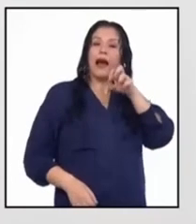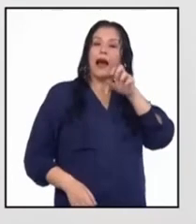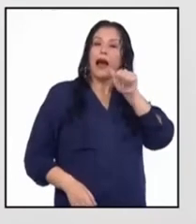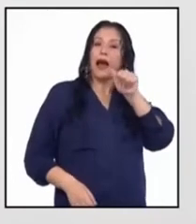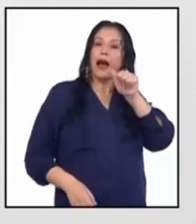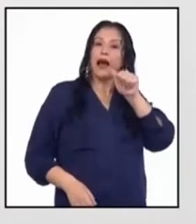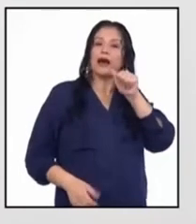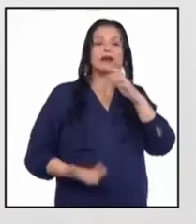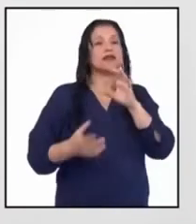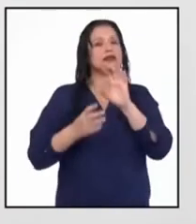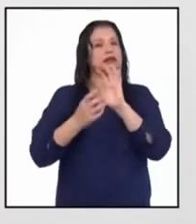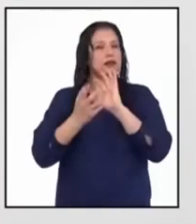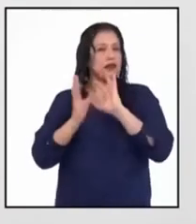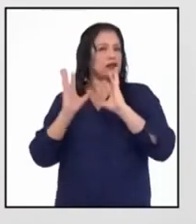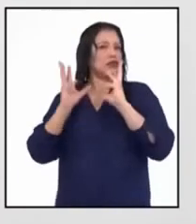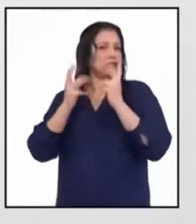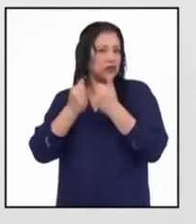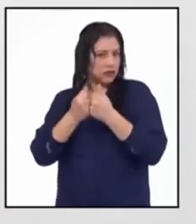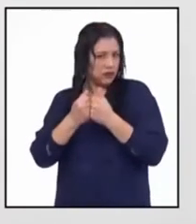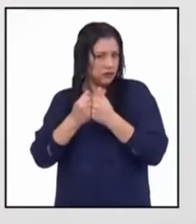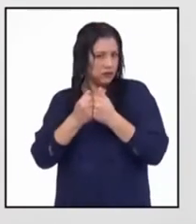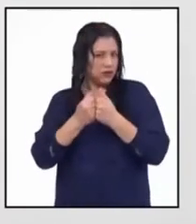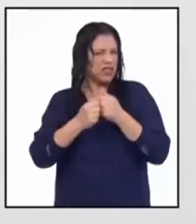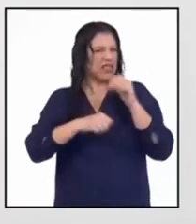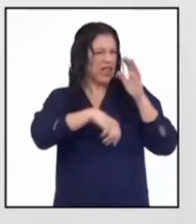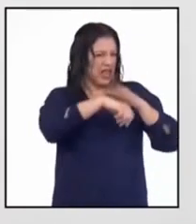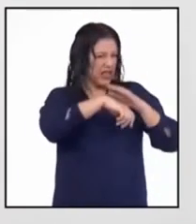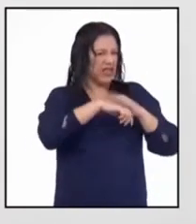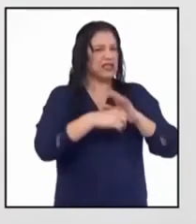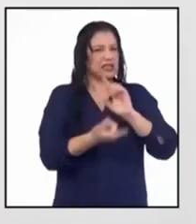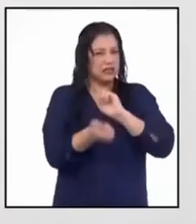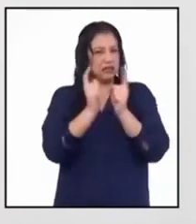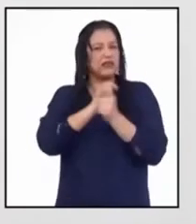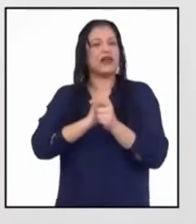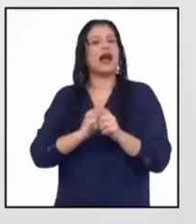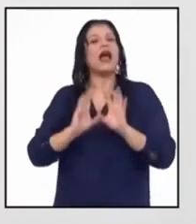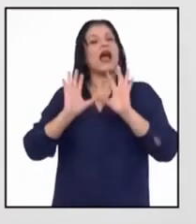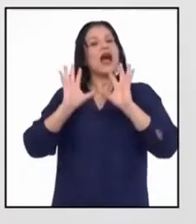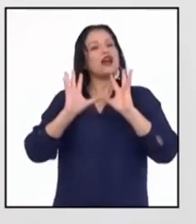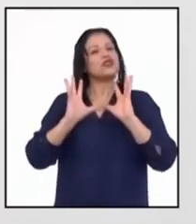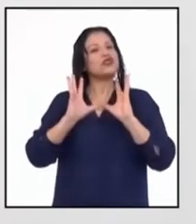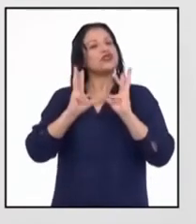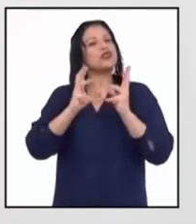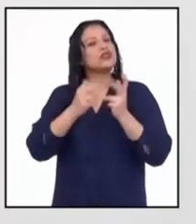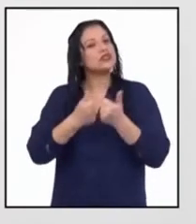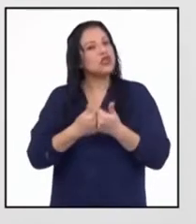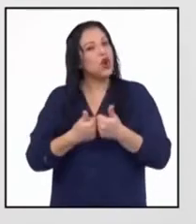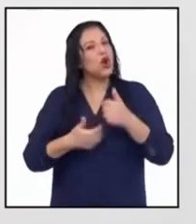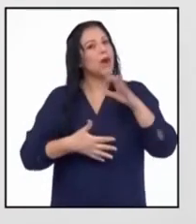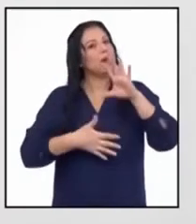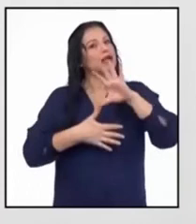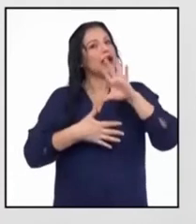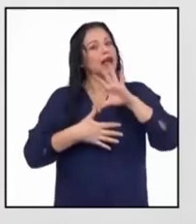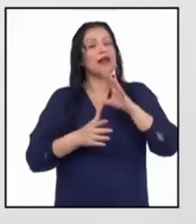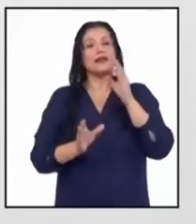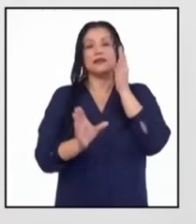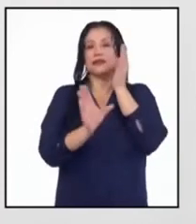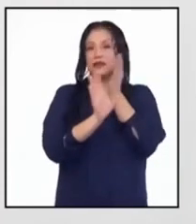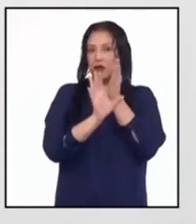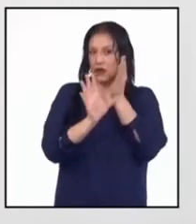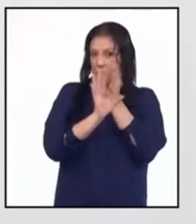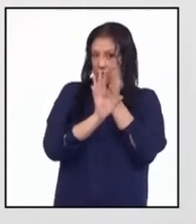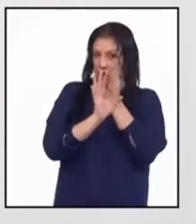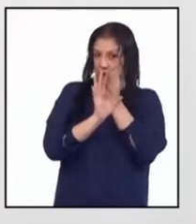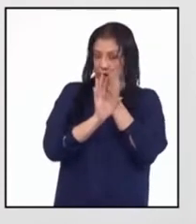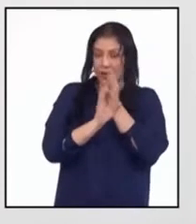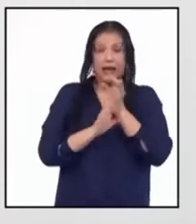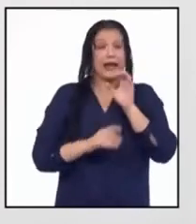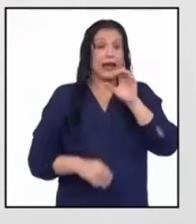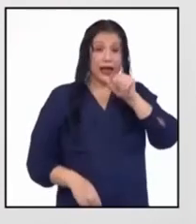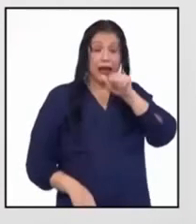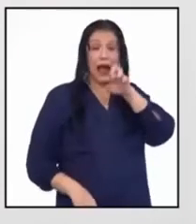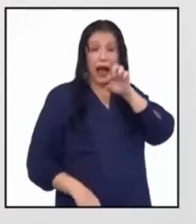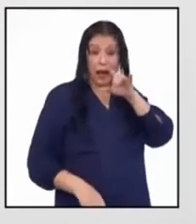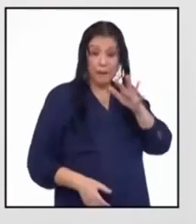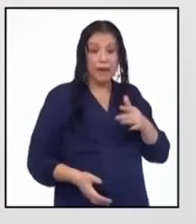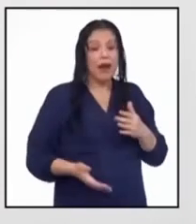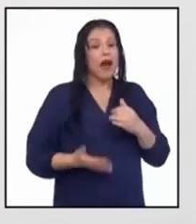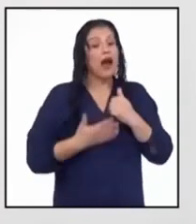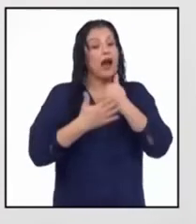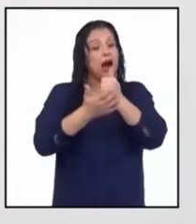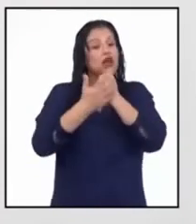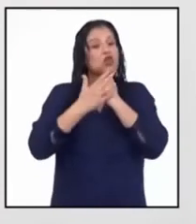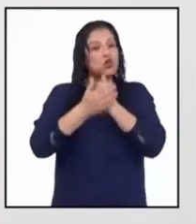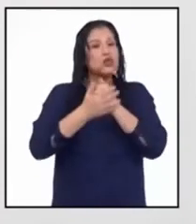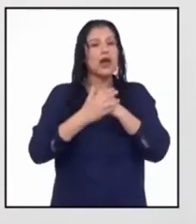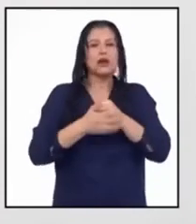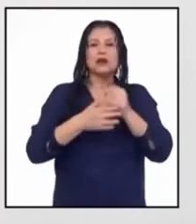se puede traducir como Asociación Americana de Psicología. Y ellos ayudaron a definir